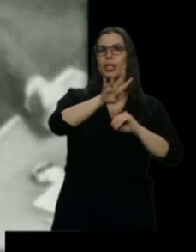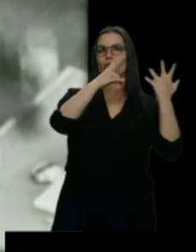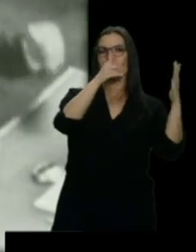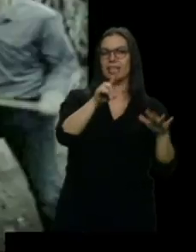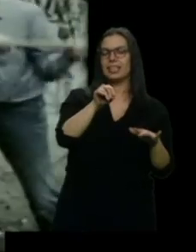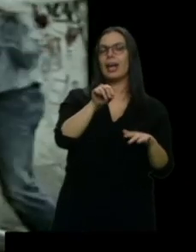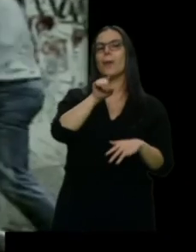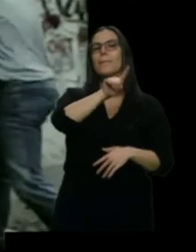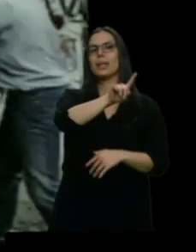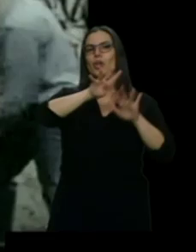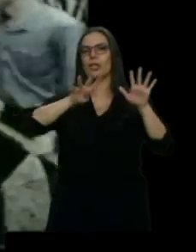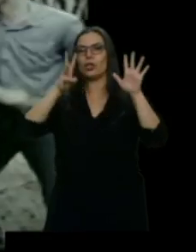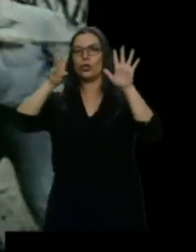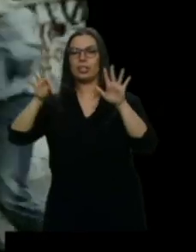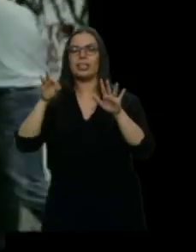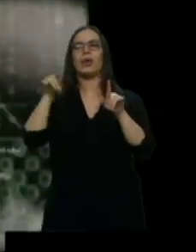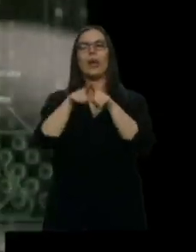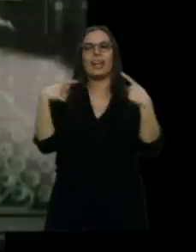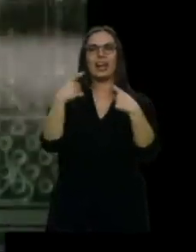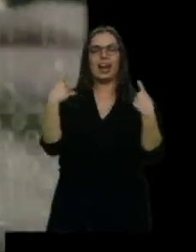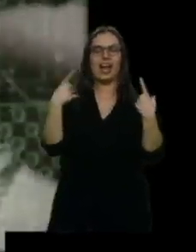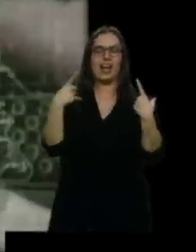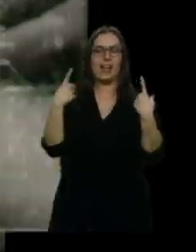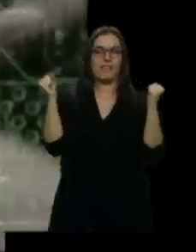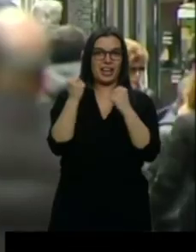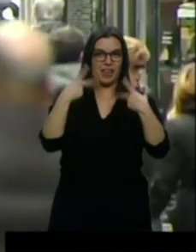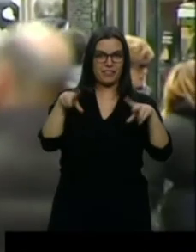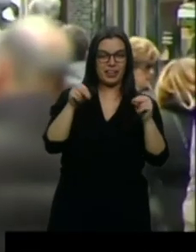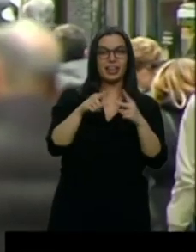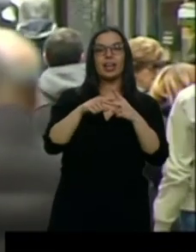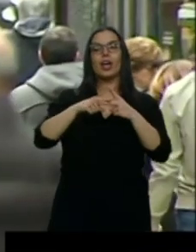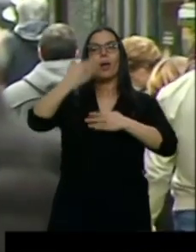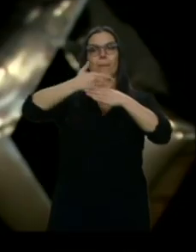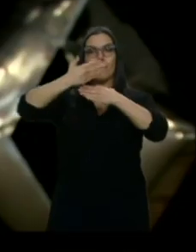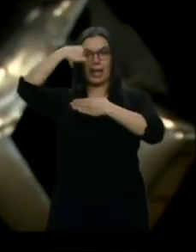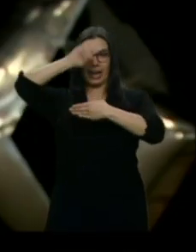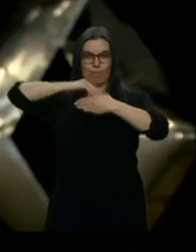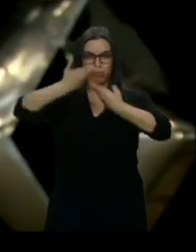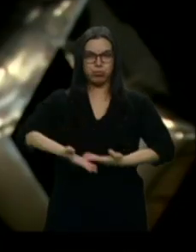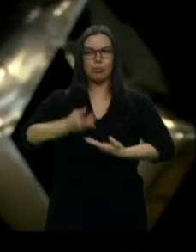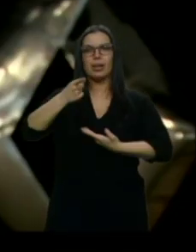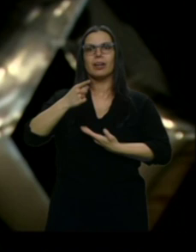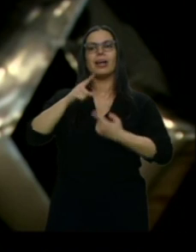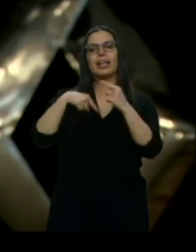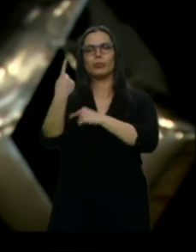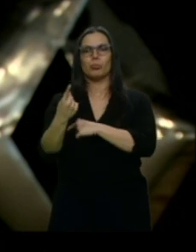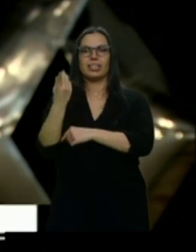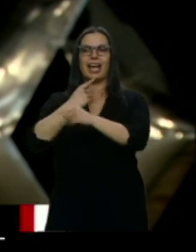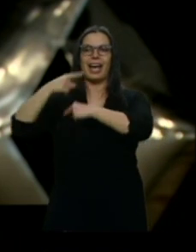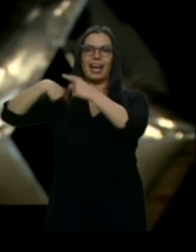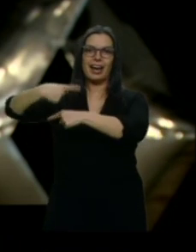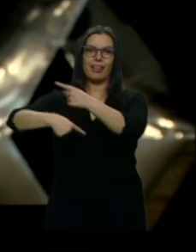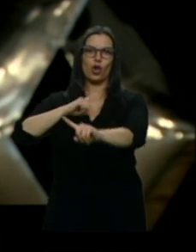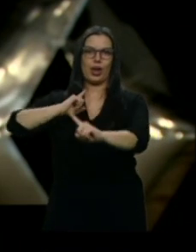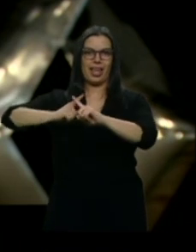Vivieron el fin de la Guerra Fría, la caída del Muro de Berlín o la globalización. Es la generación X. Son una generación que es todoterreno,